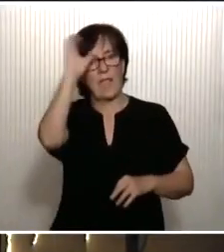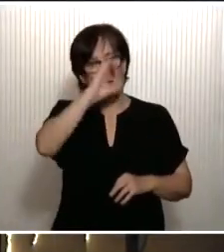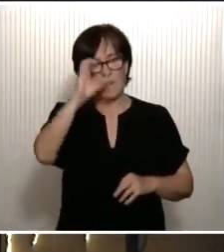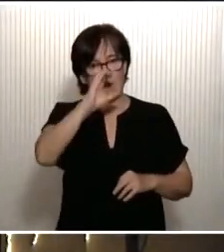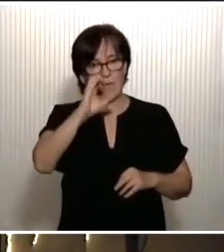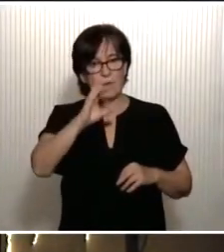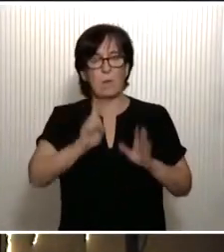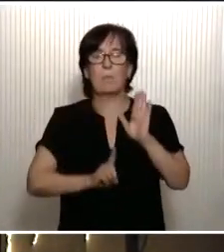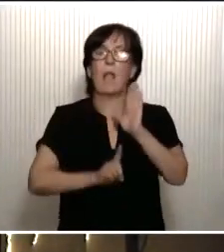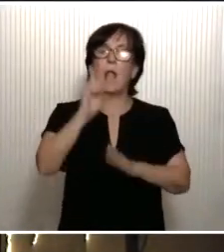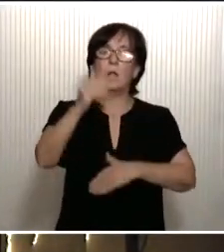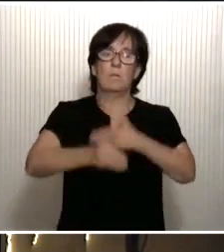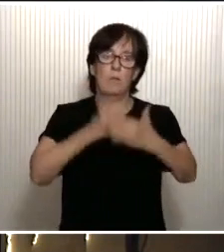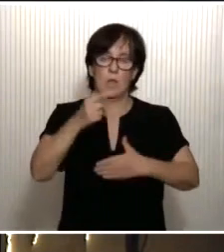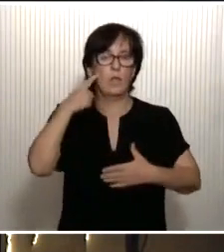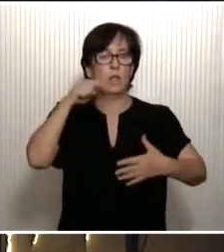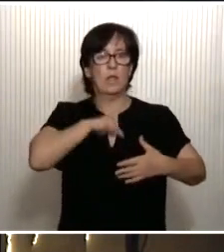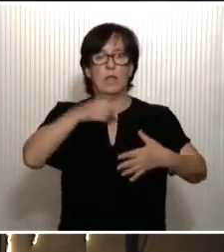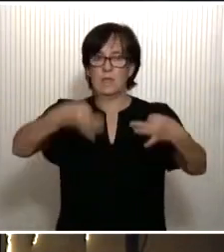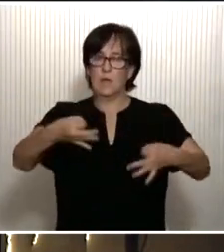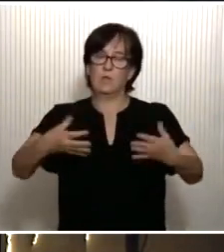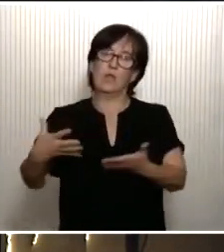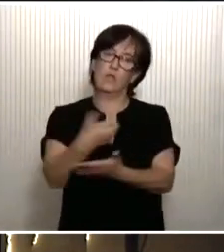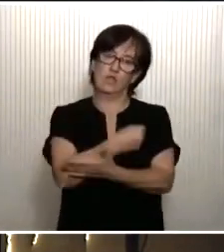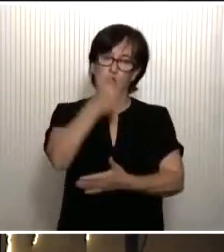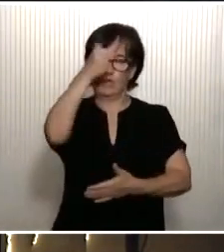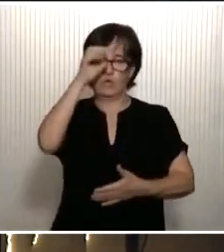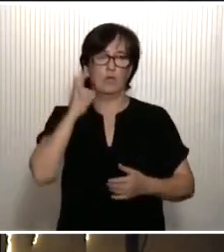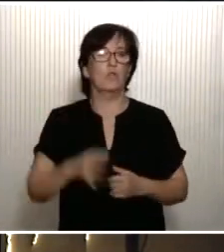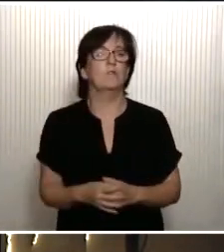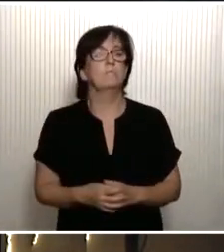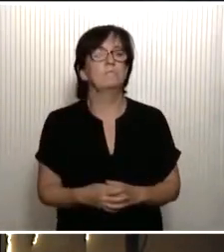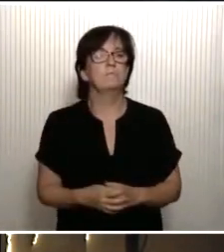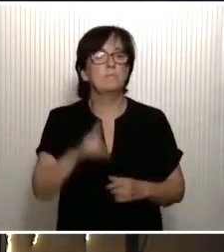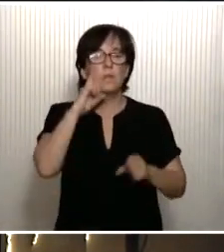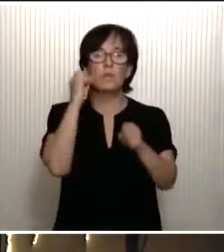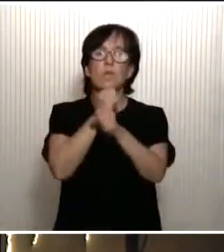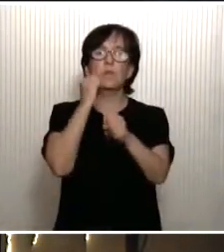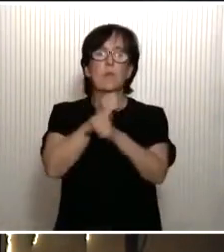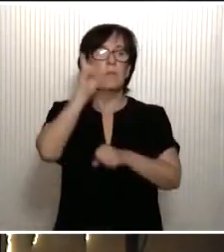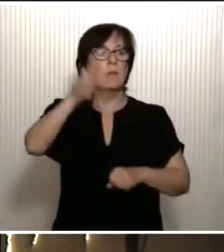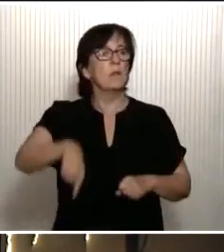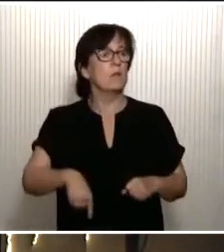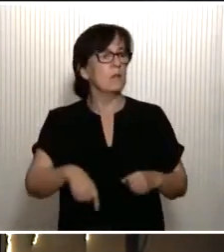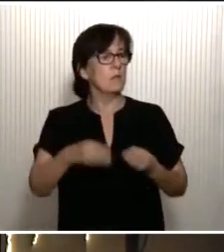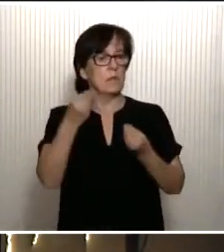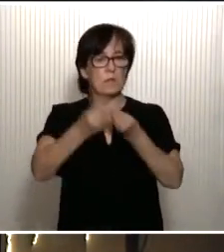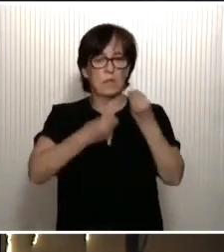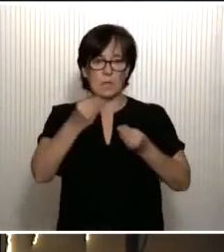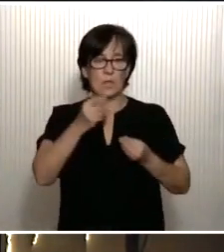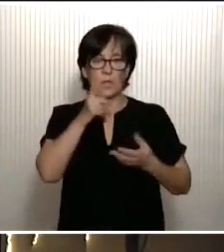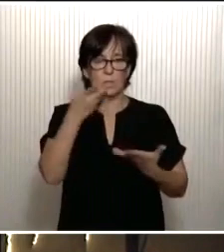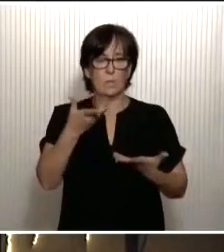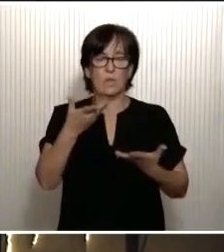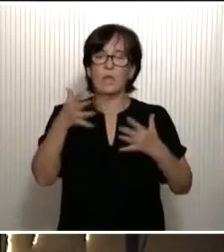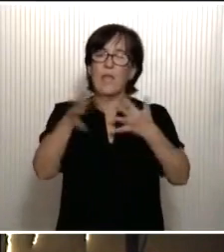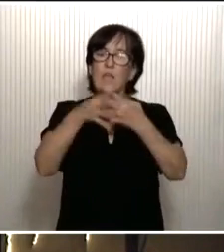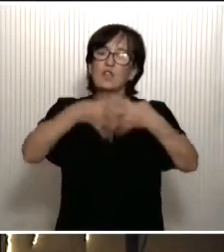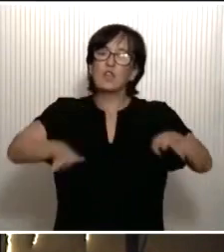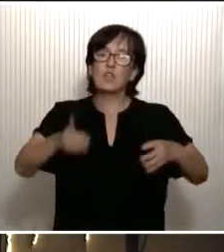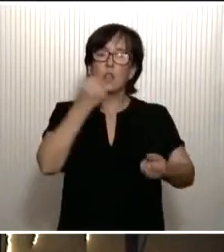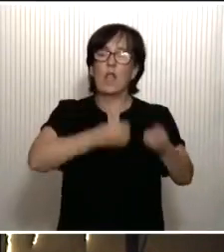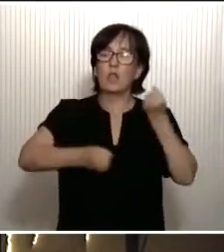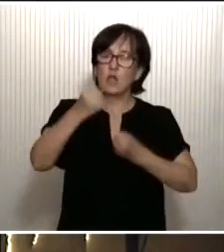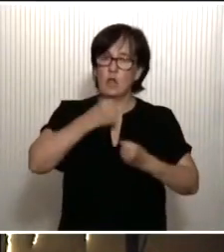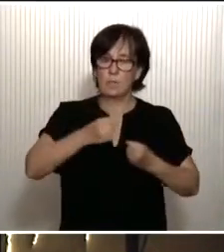para el progreso y la seguridad de todos y de todas. Una tarea también de todas las empresas que sostienen la estructura económica de